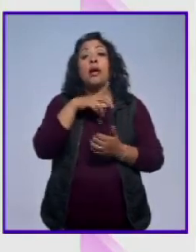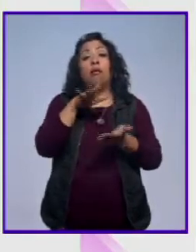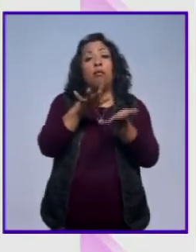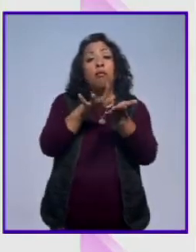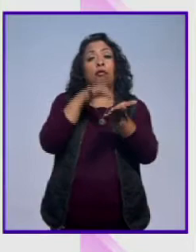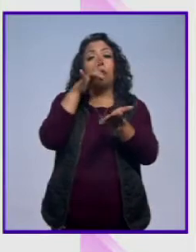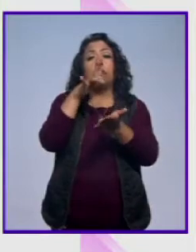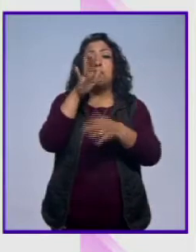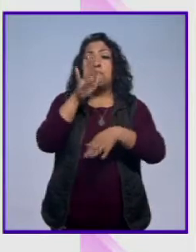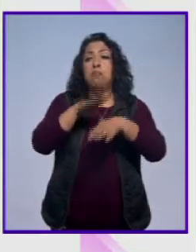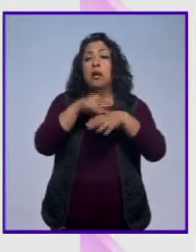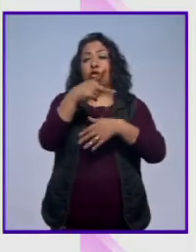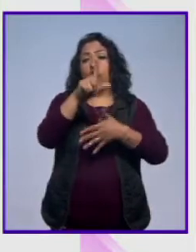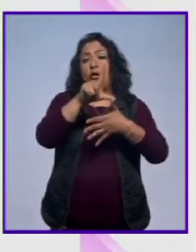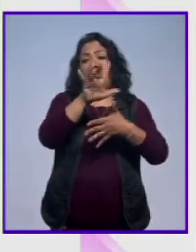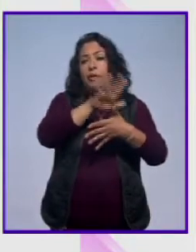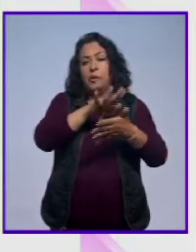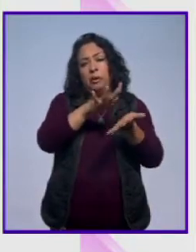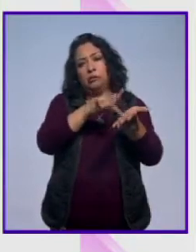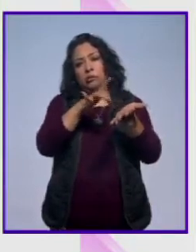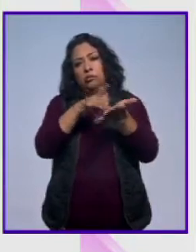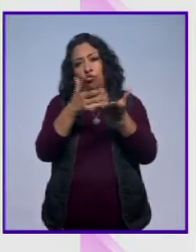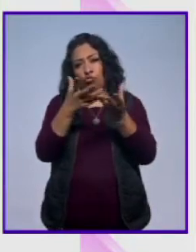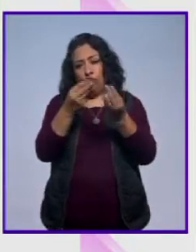influencia aún más latinoamericana.